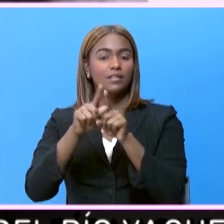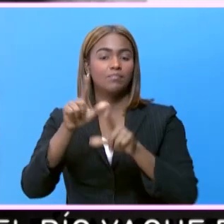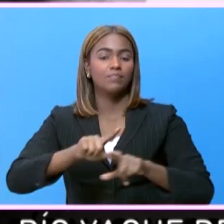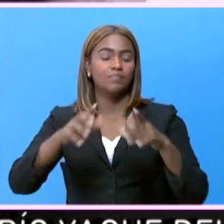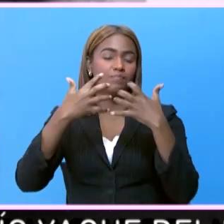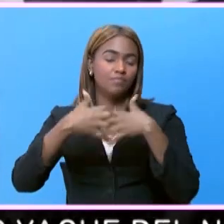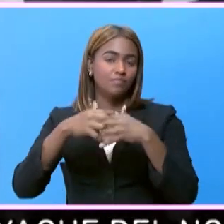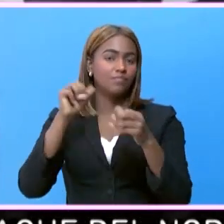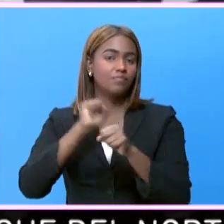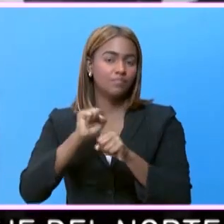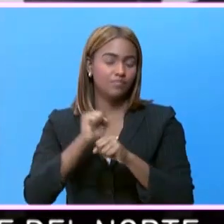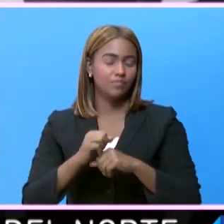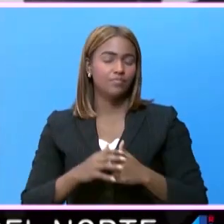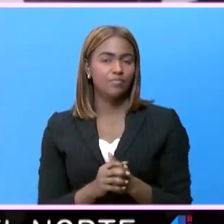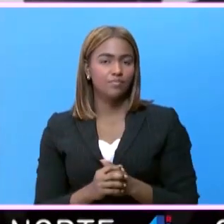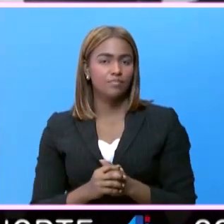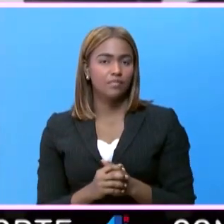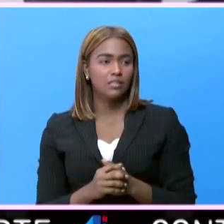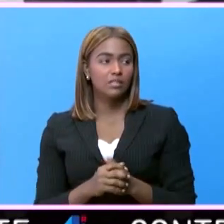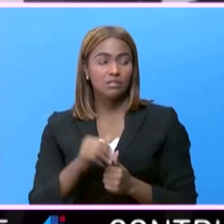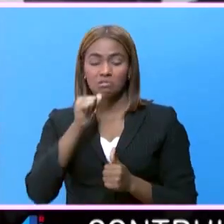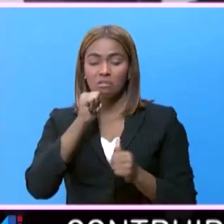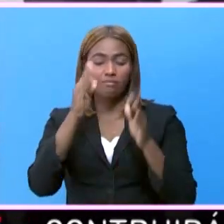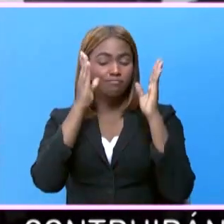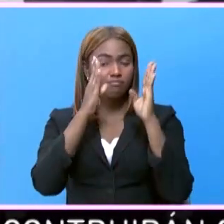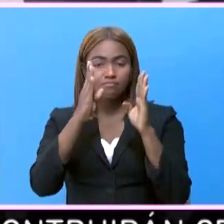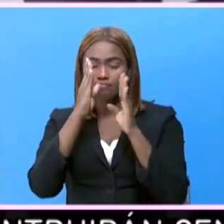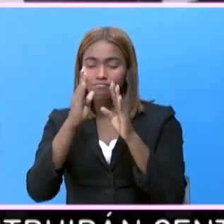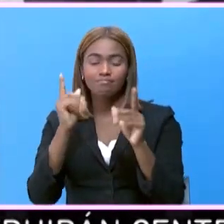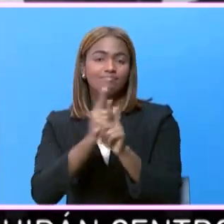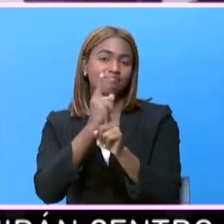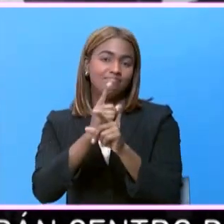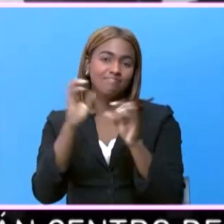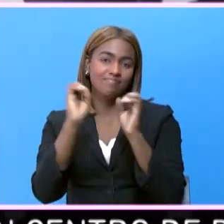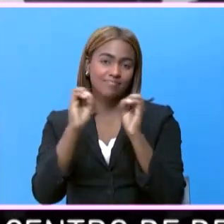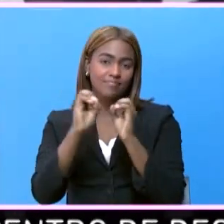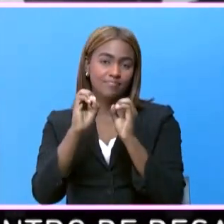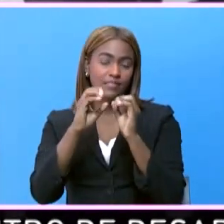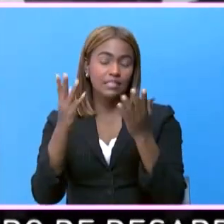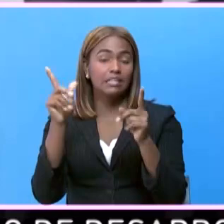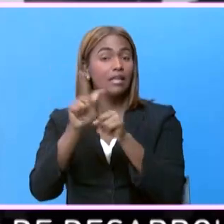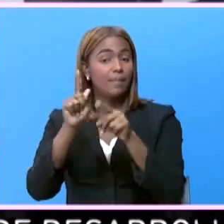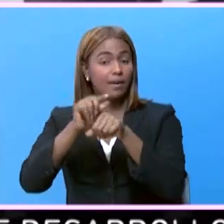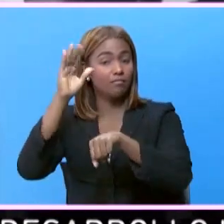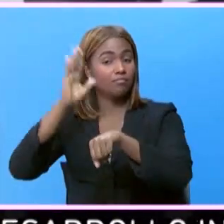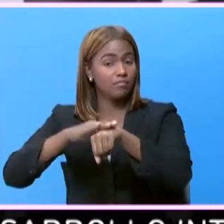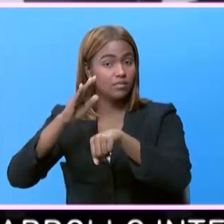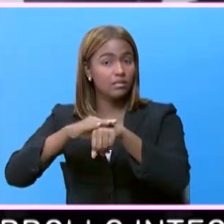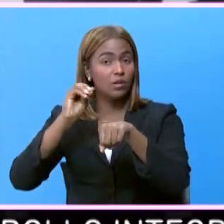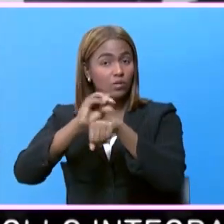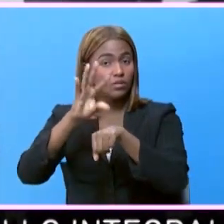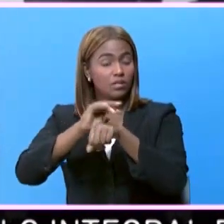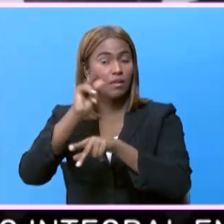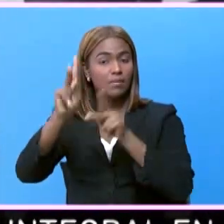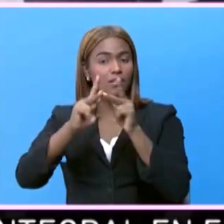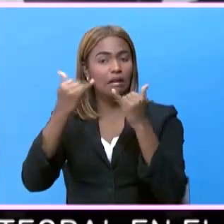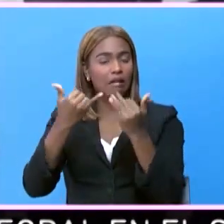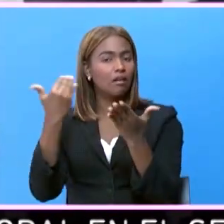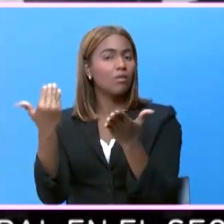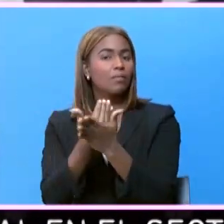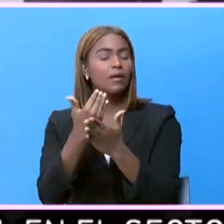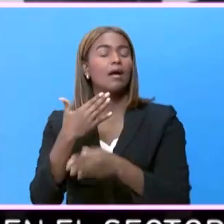empresarial. No se le presta la atención debida. De hecho, hice un llamado a las autoridades nuevas